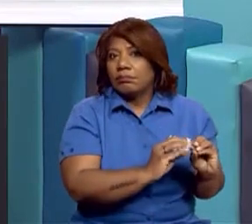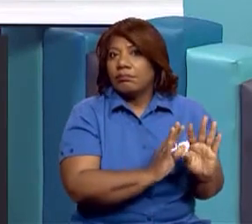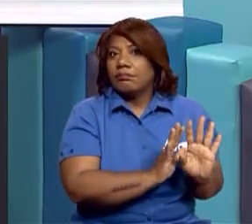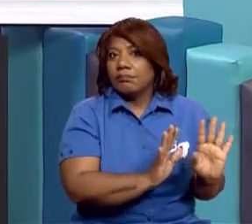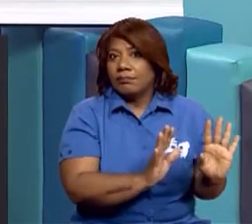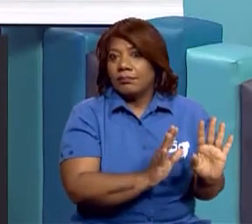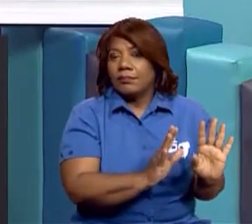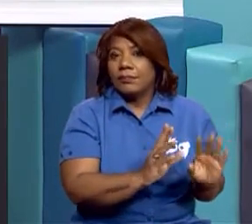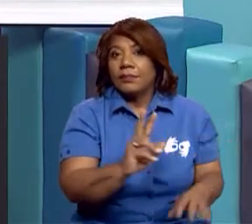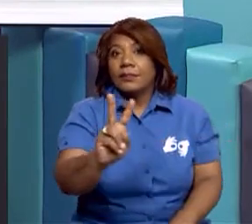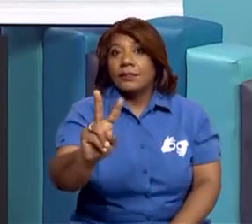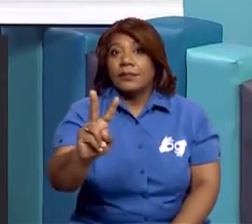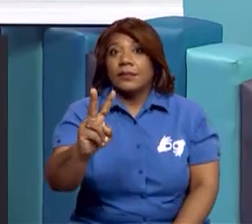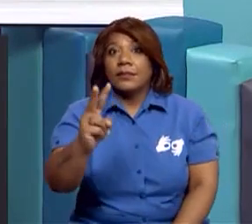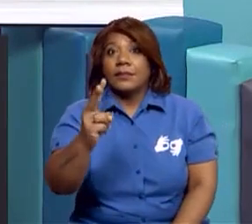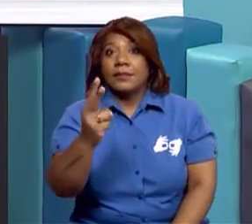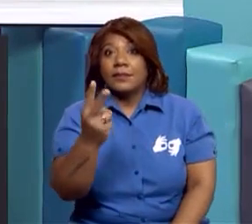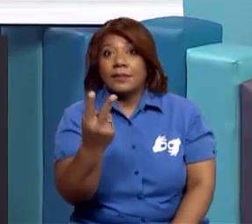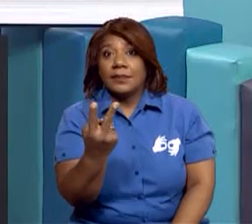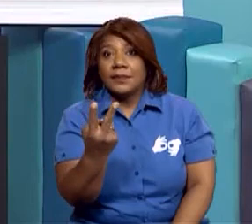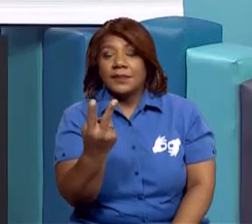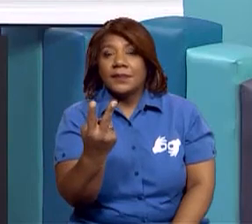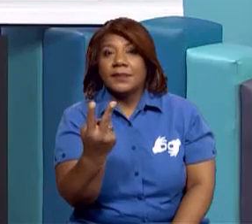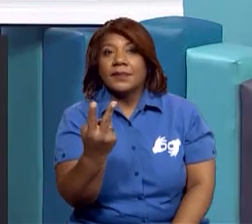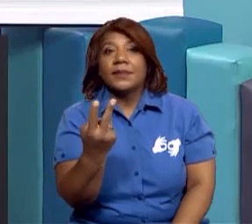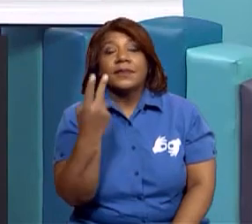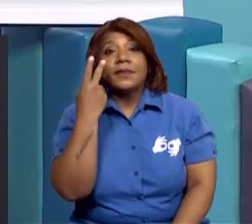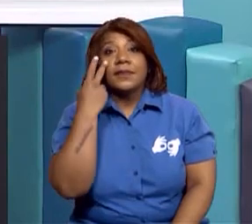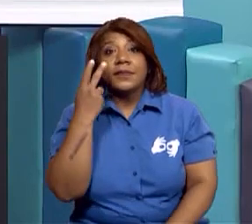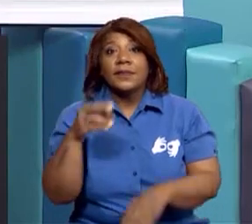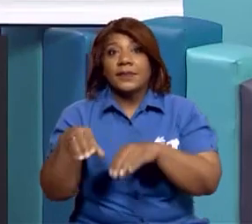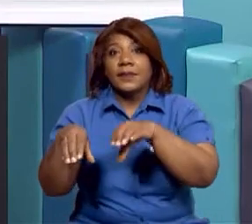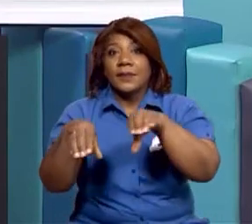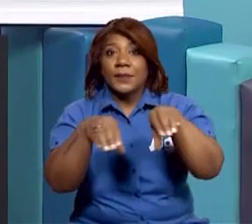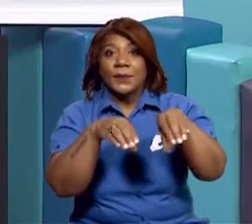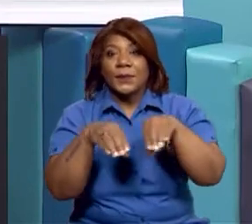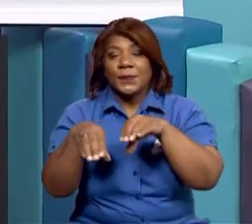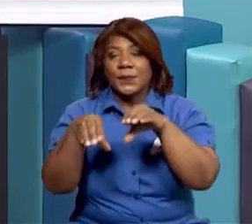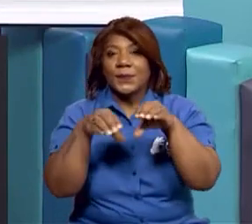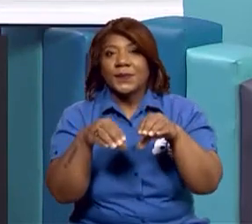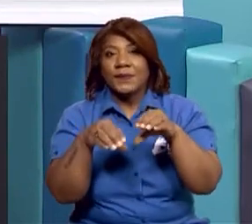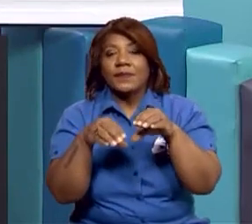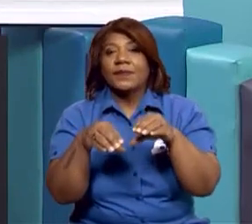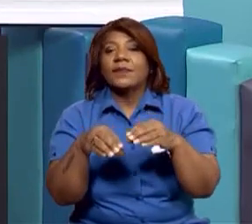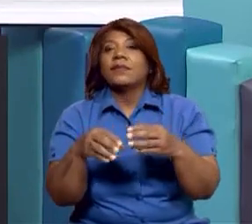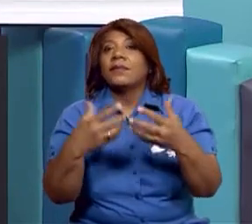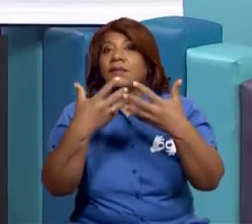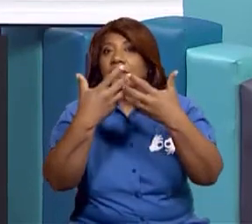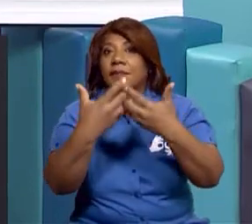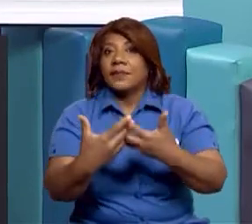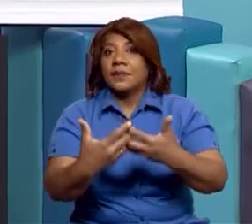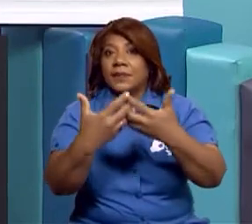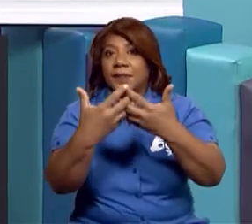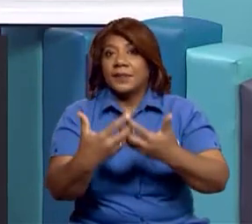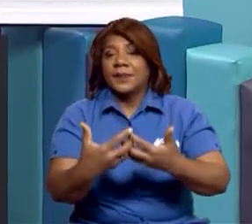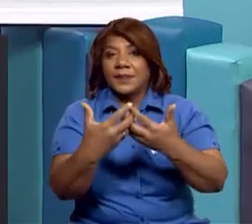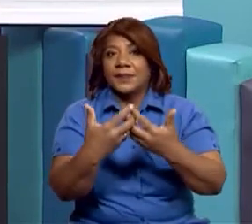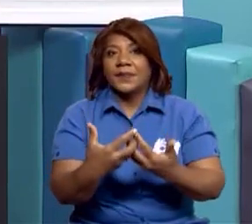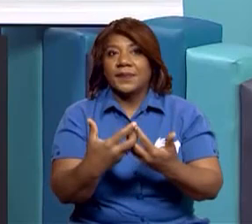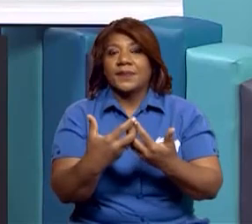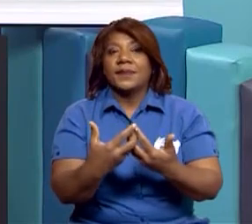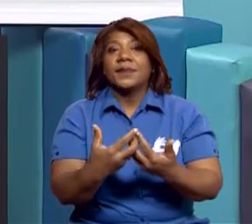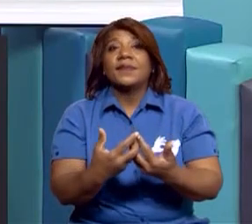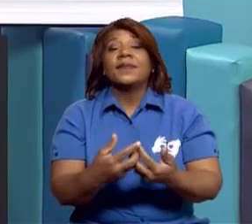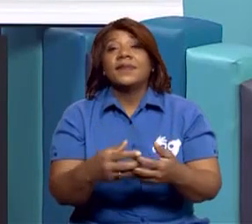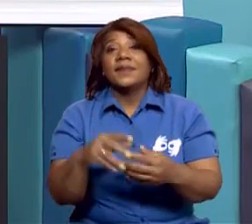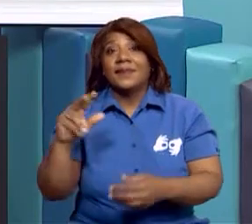Ya en el sector secundario vamos a ver otras actividades que ya se ve un poquito más la parte de las industrias, las construcciones. Y en